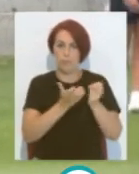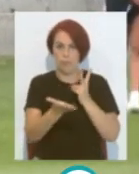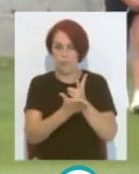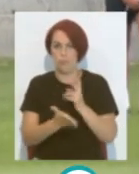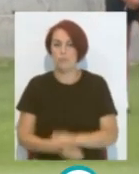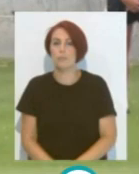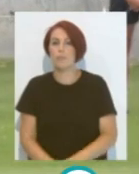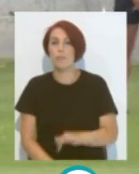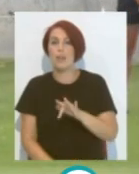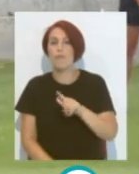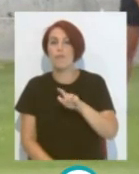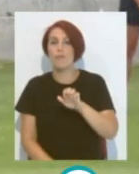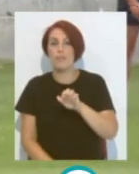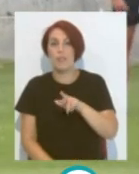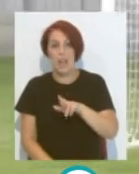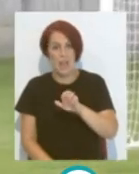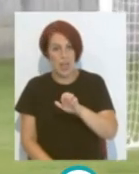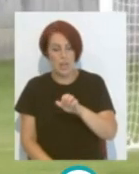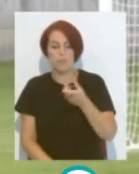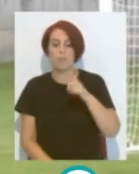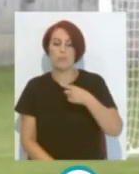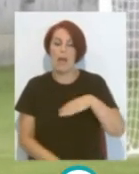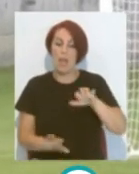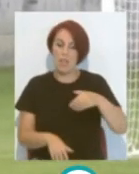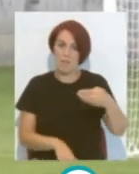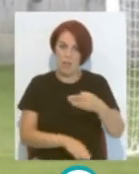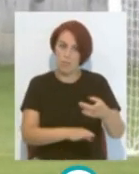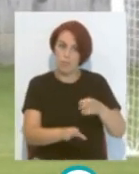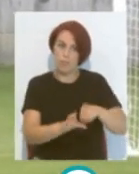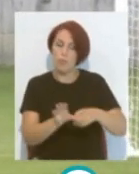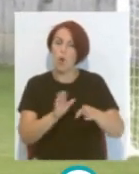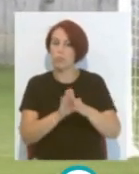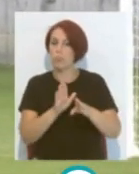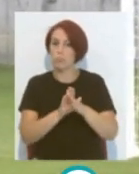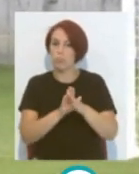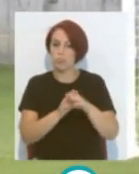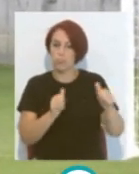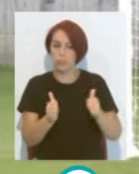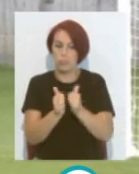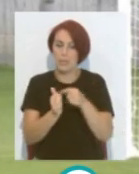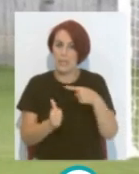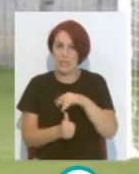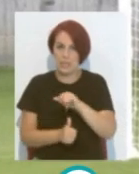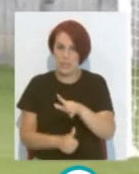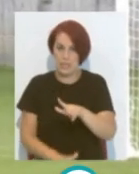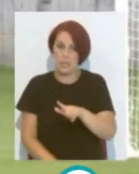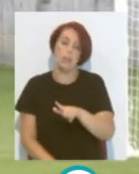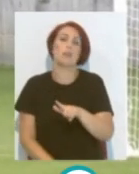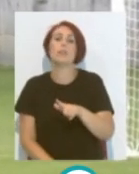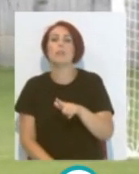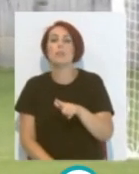Juan Flere Que también pertenece Al Cádiz B Sigue estando Junto con David Gil Y